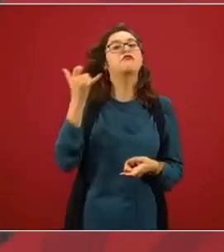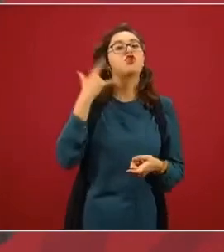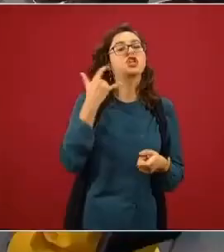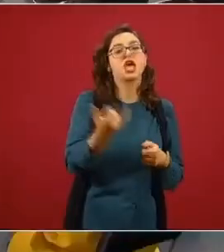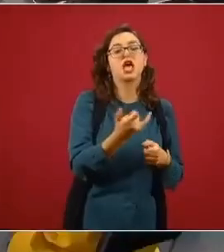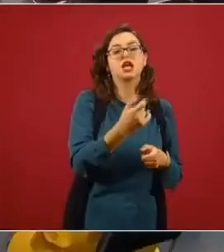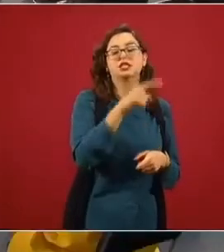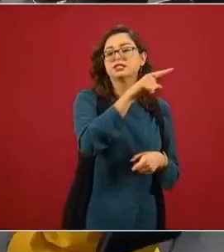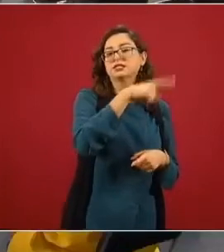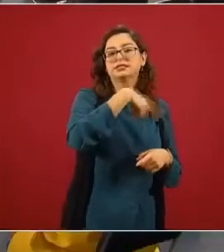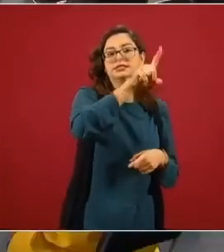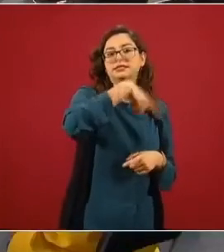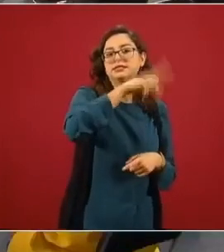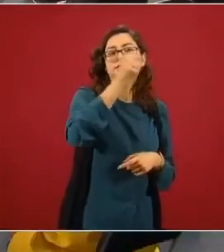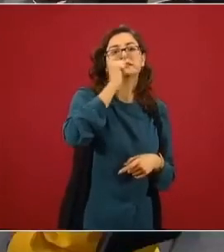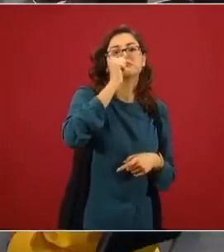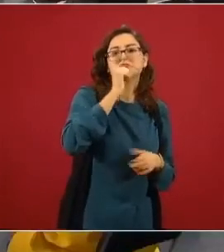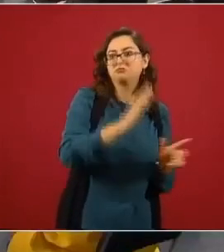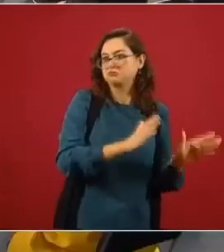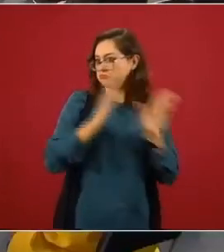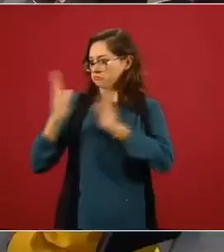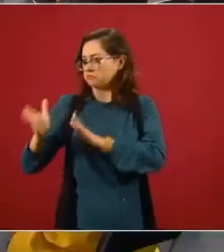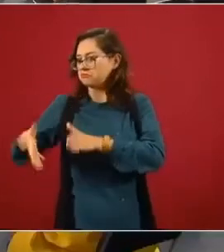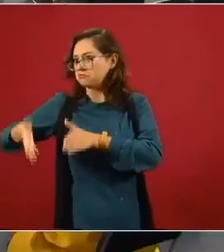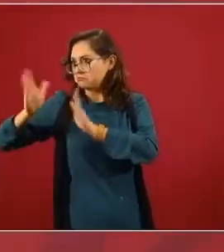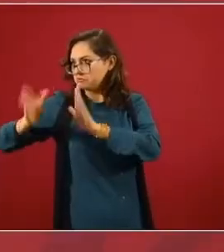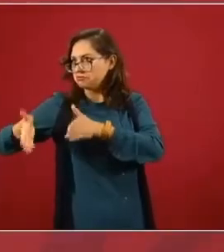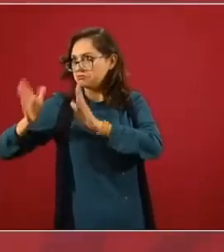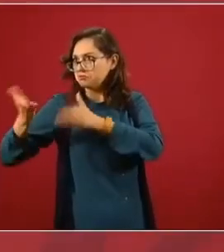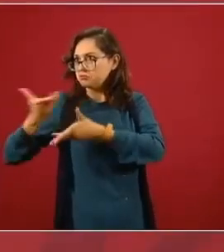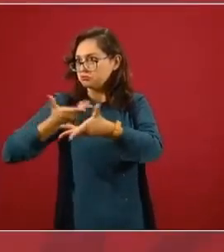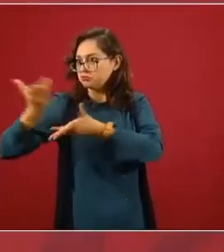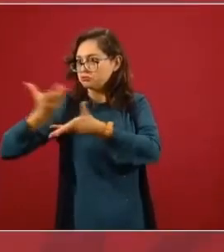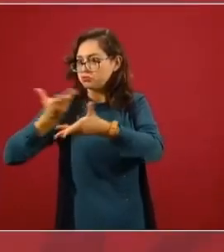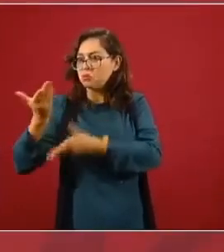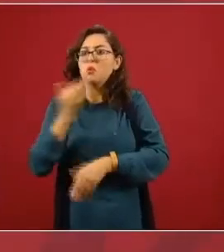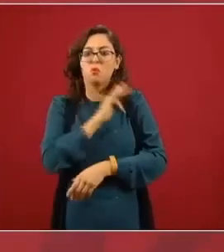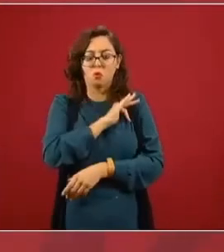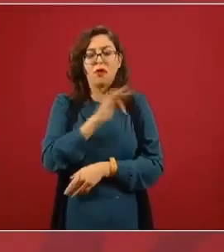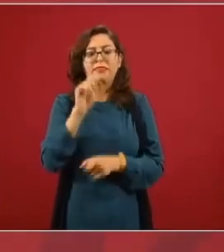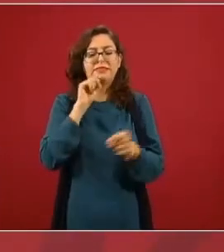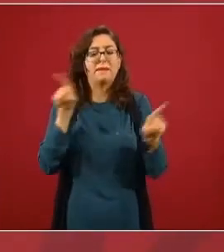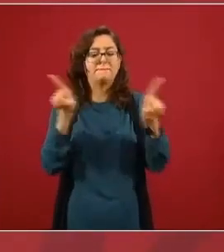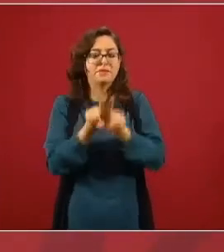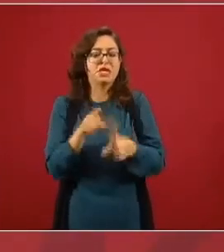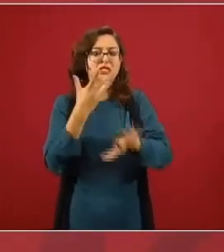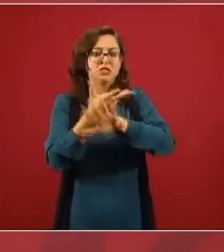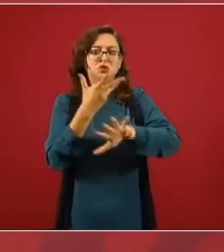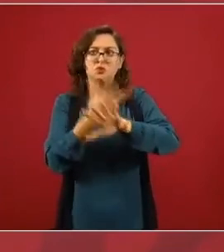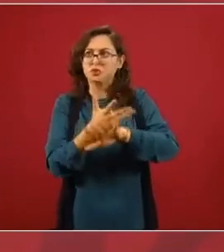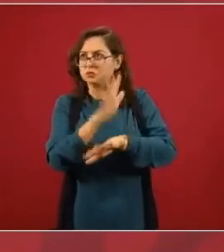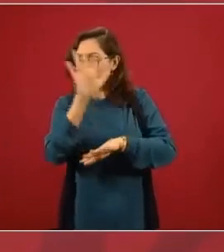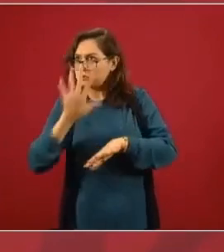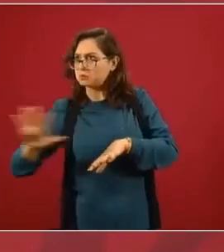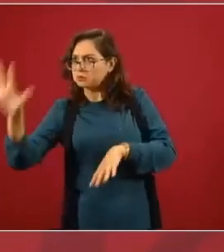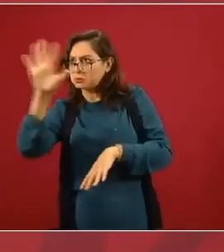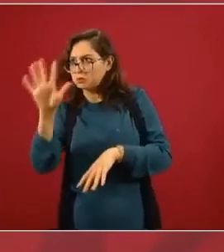y tenemos posibilidad de tener más intercambio con la costa este de los Estados Unidos